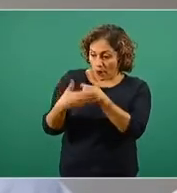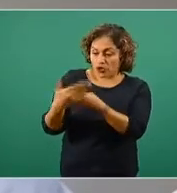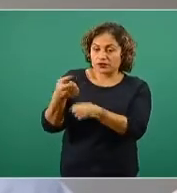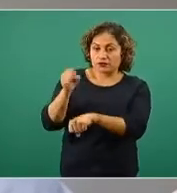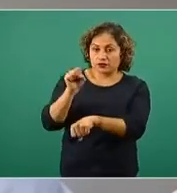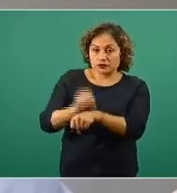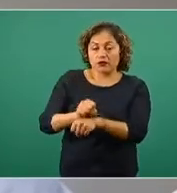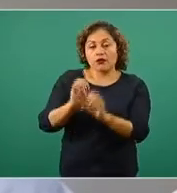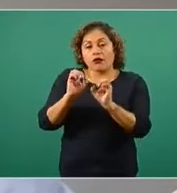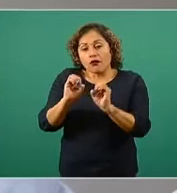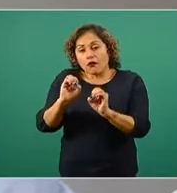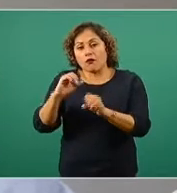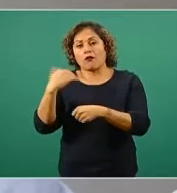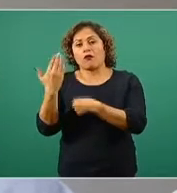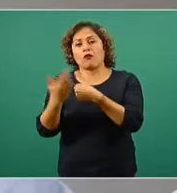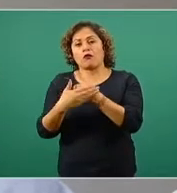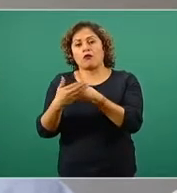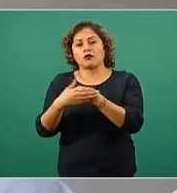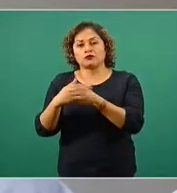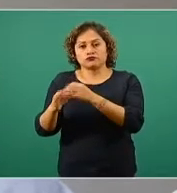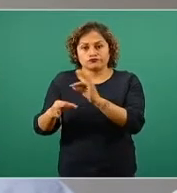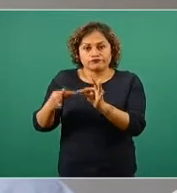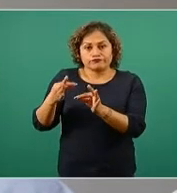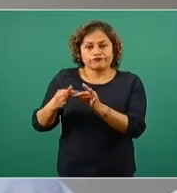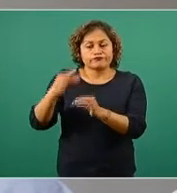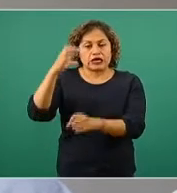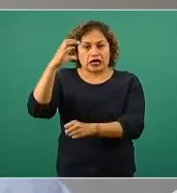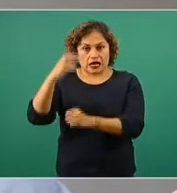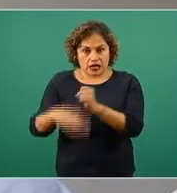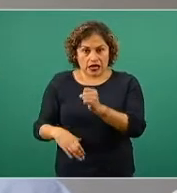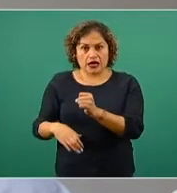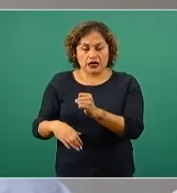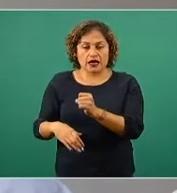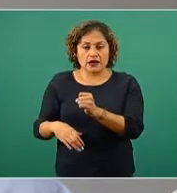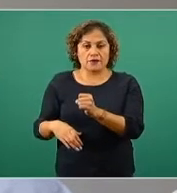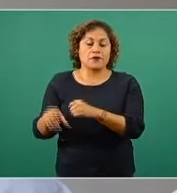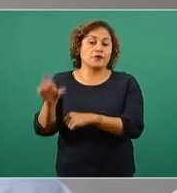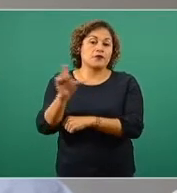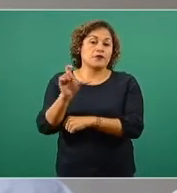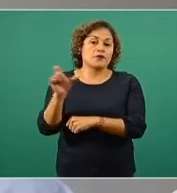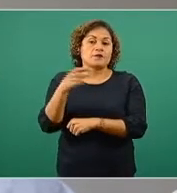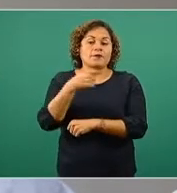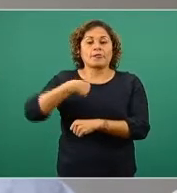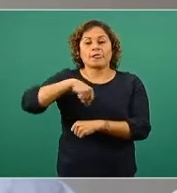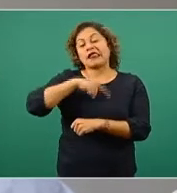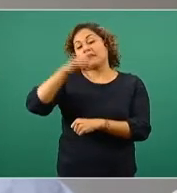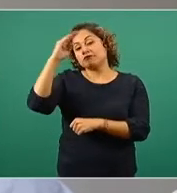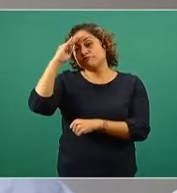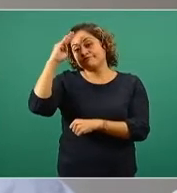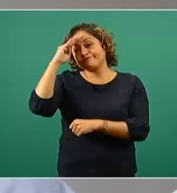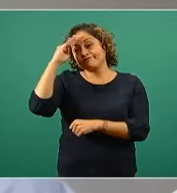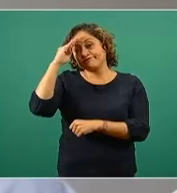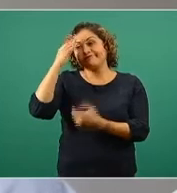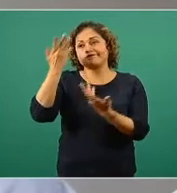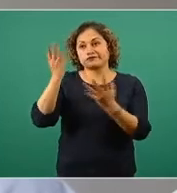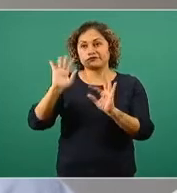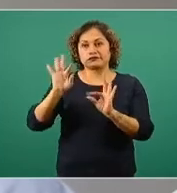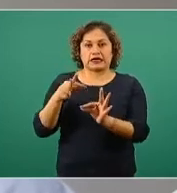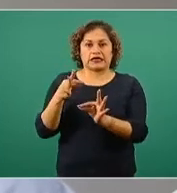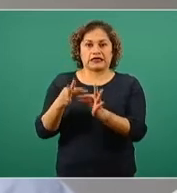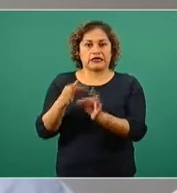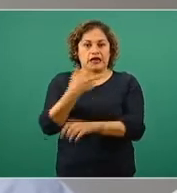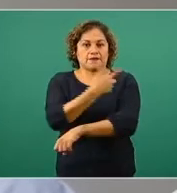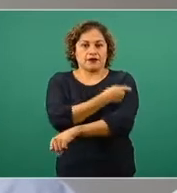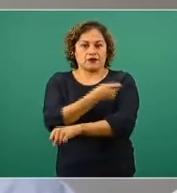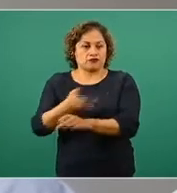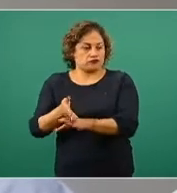en su momento empecemos a evidenciar el impacto correspondiente que esperamos se va a tener con la vacunación y en fase